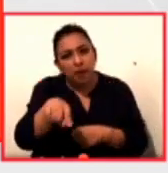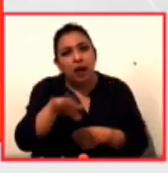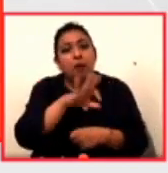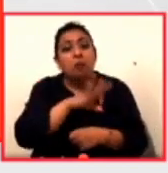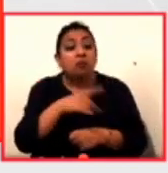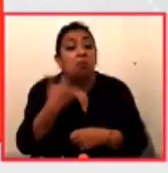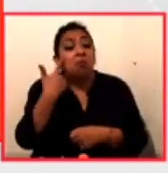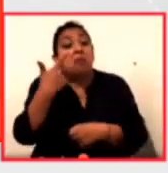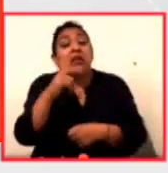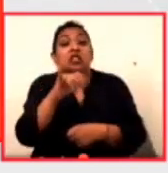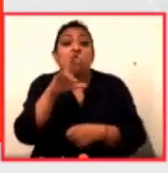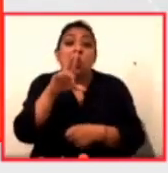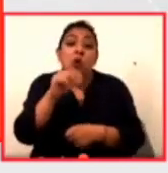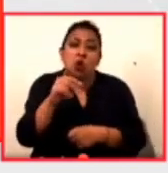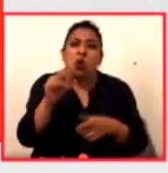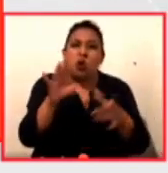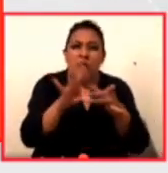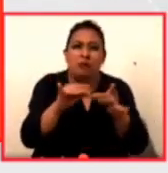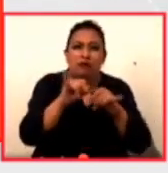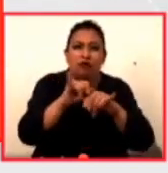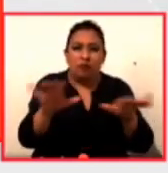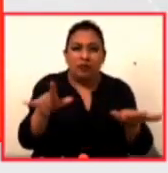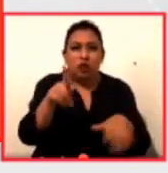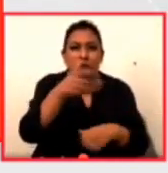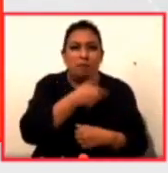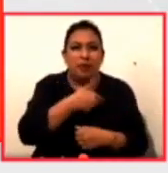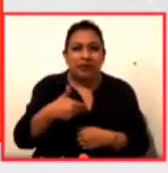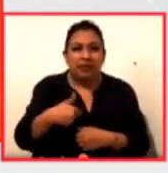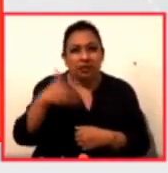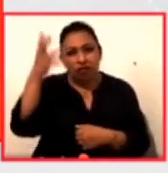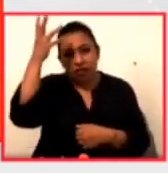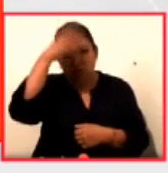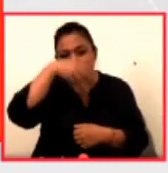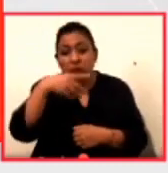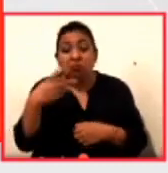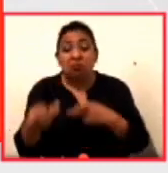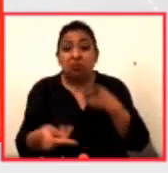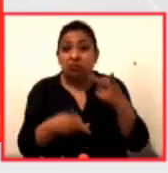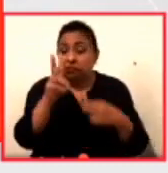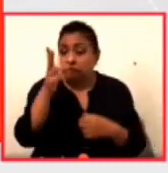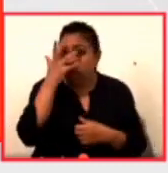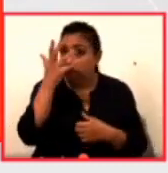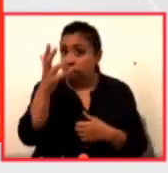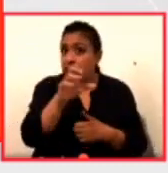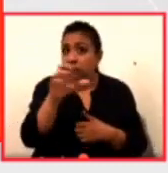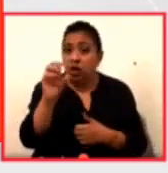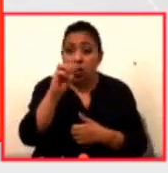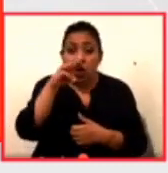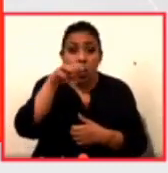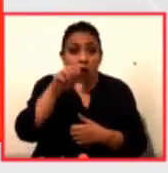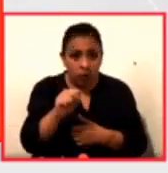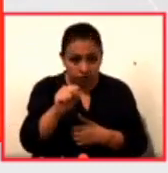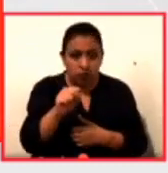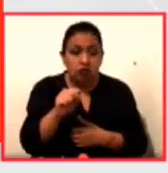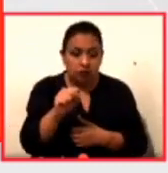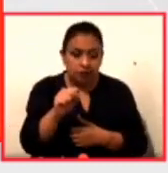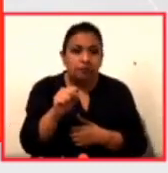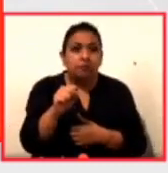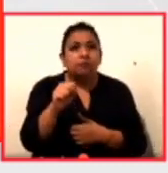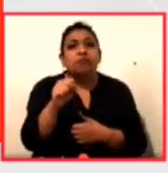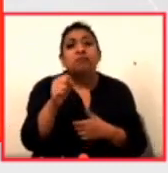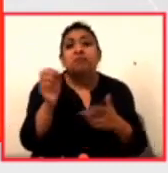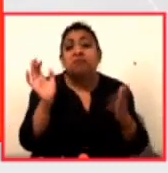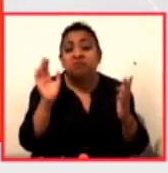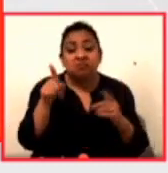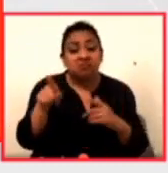juicio los comentarios que hace un presidente como Donald Trump que ha cuestionado severamente a la Organización Mundial de la Salud acusándolo de